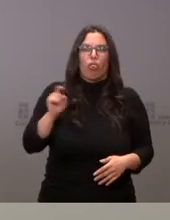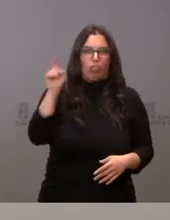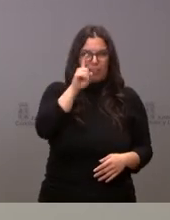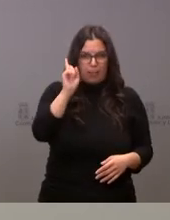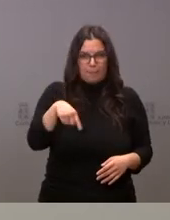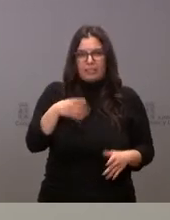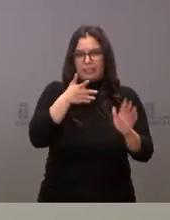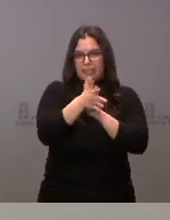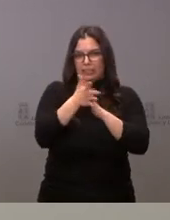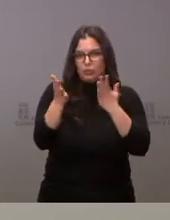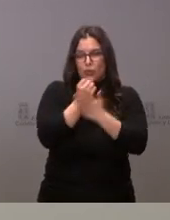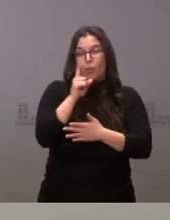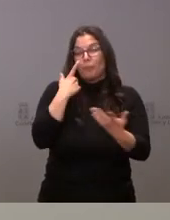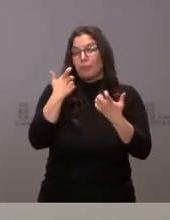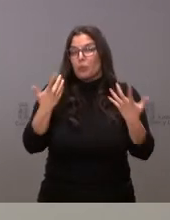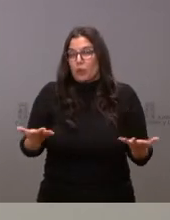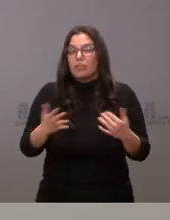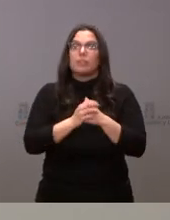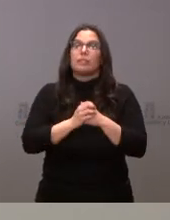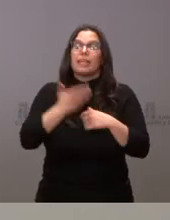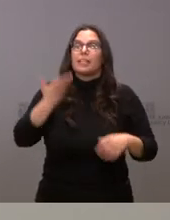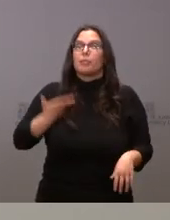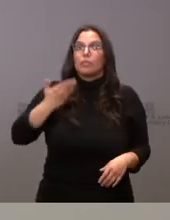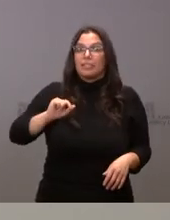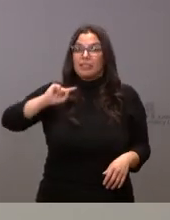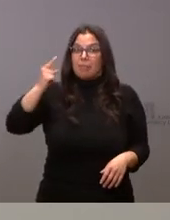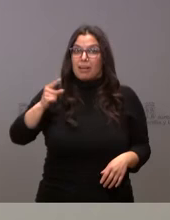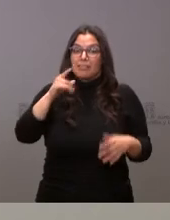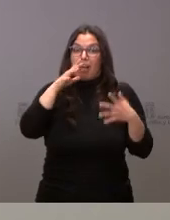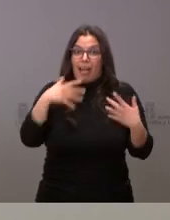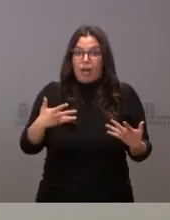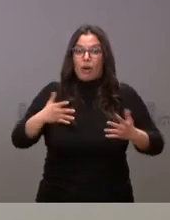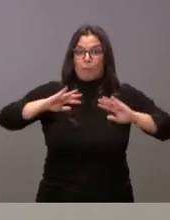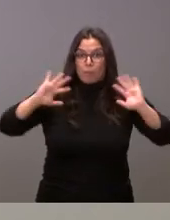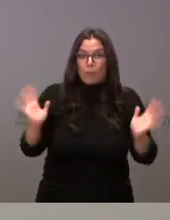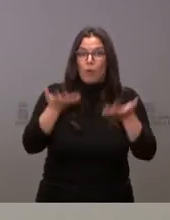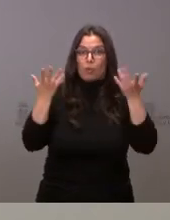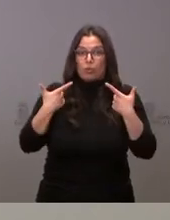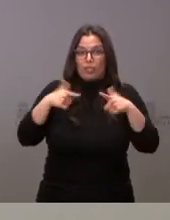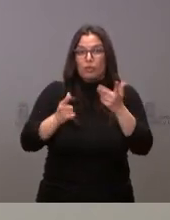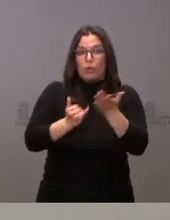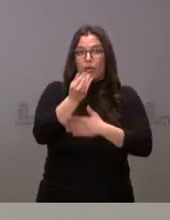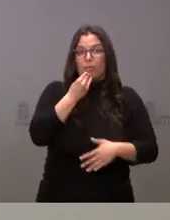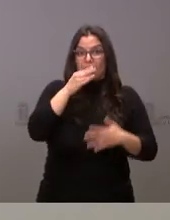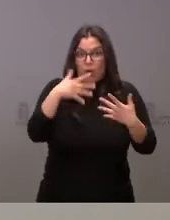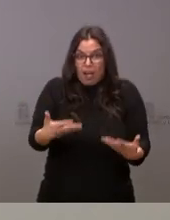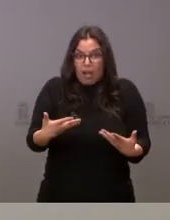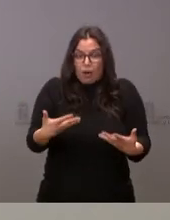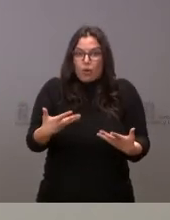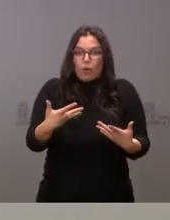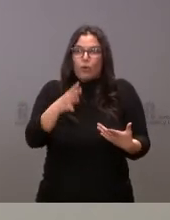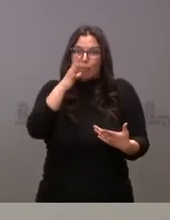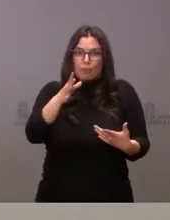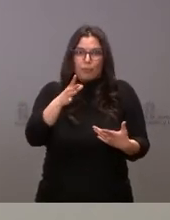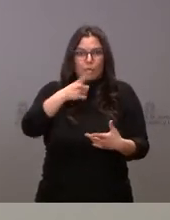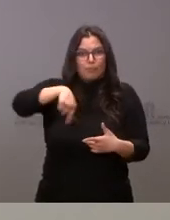de ellos. Sí significar que todavía es más importante, si cabe, la promoción del sector agroalimentario en este momento, de especial